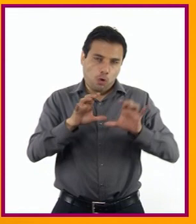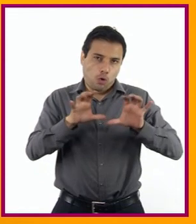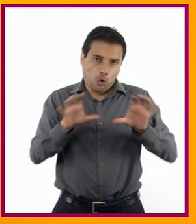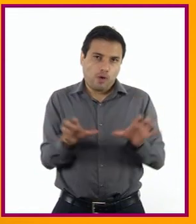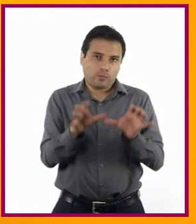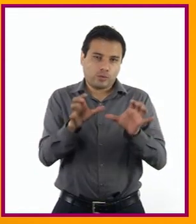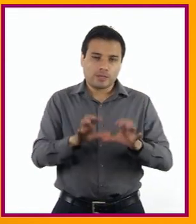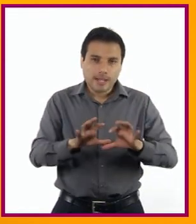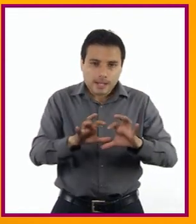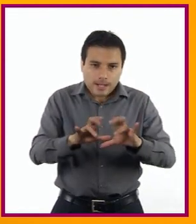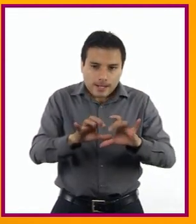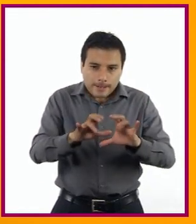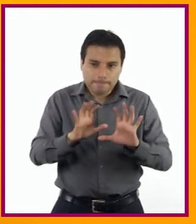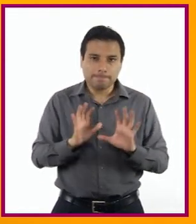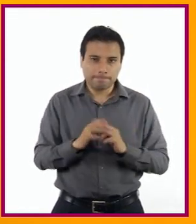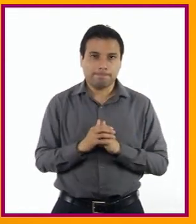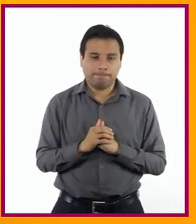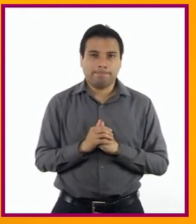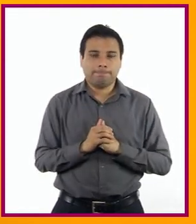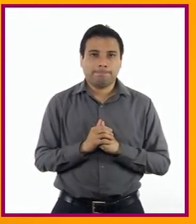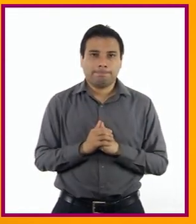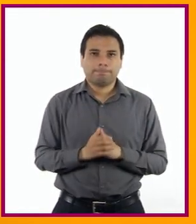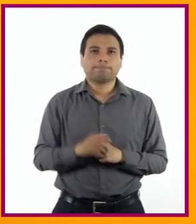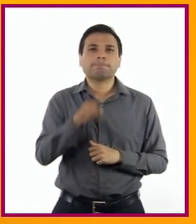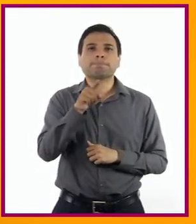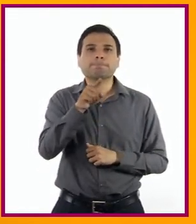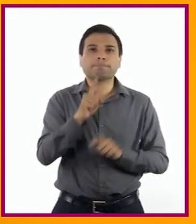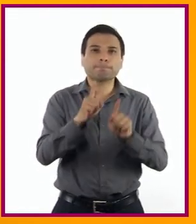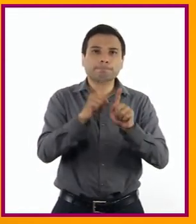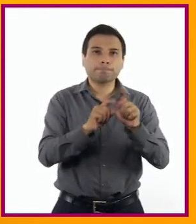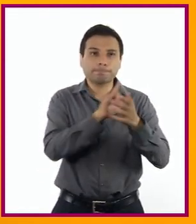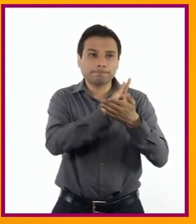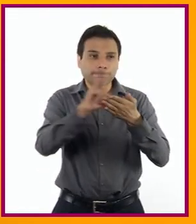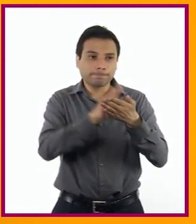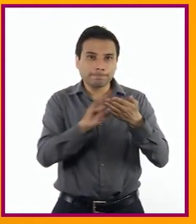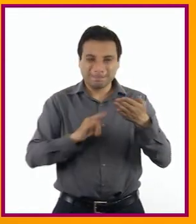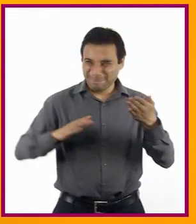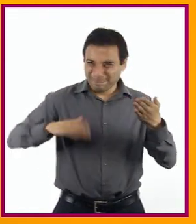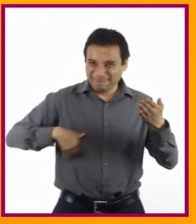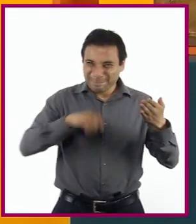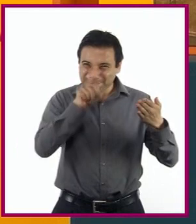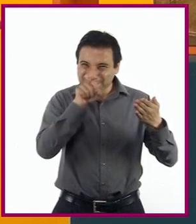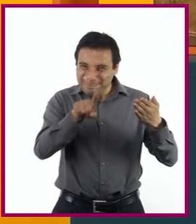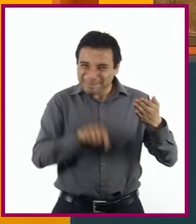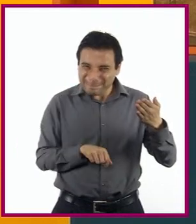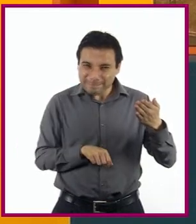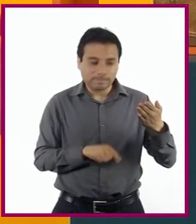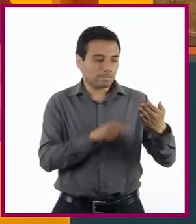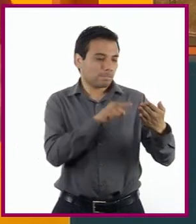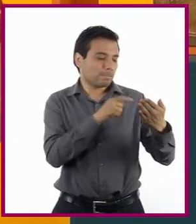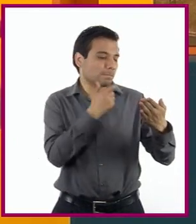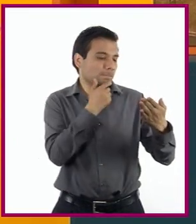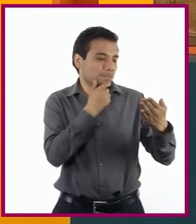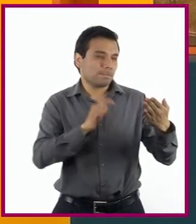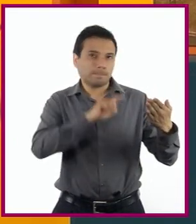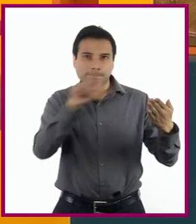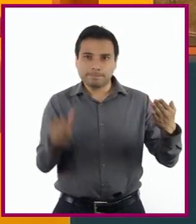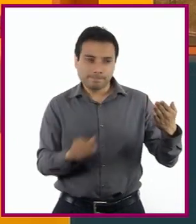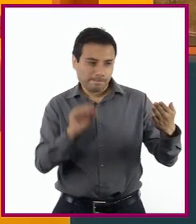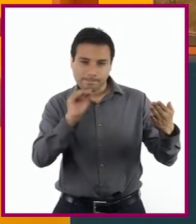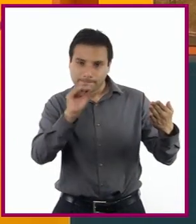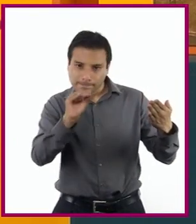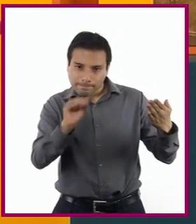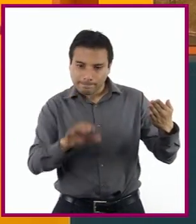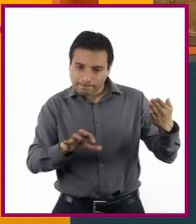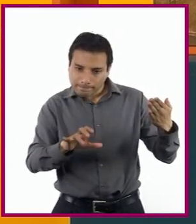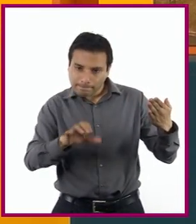que cuentan Con ella Basarse en su storyboard Como el que tenemos Aquí atrás Para que la edición Sea mucho más